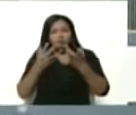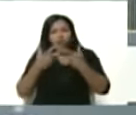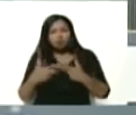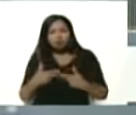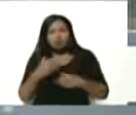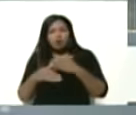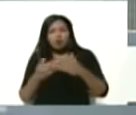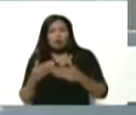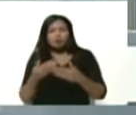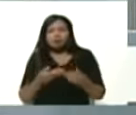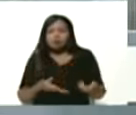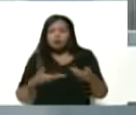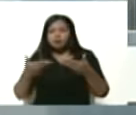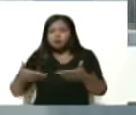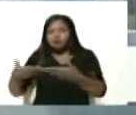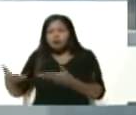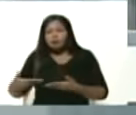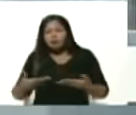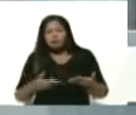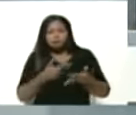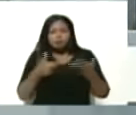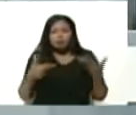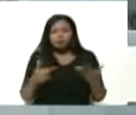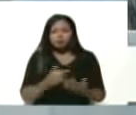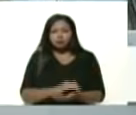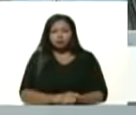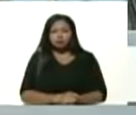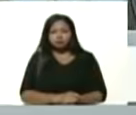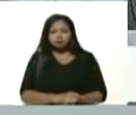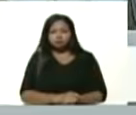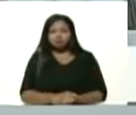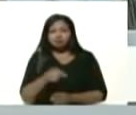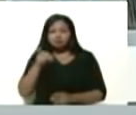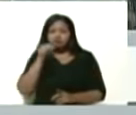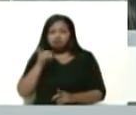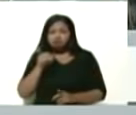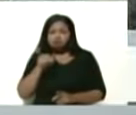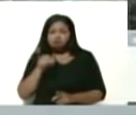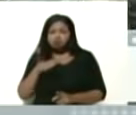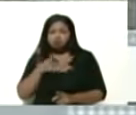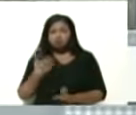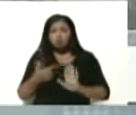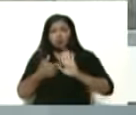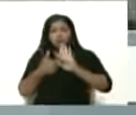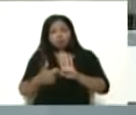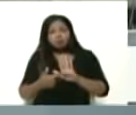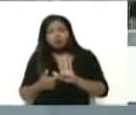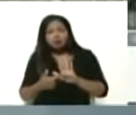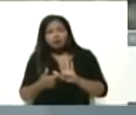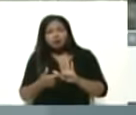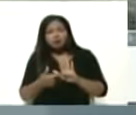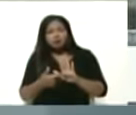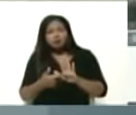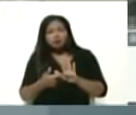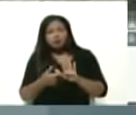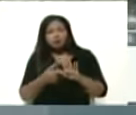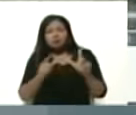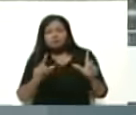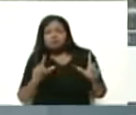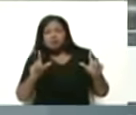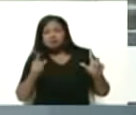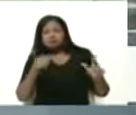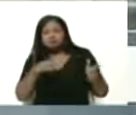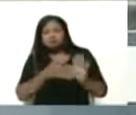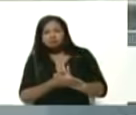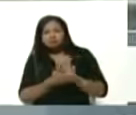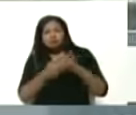hasta el despacho de sus productos para esto quiero mostrarle unas imágenes que van a hablar por